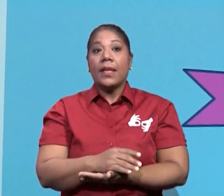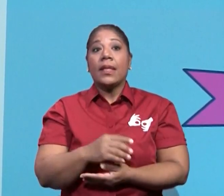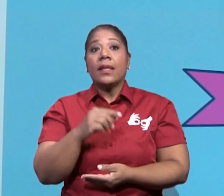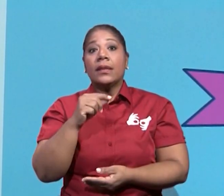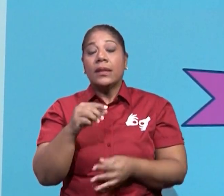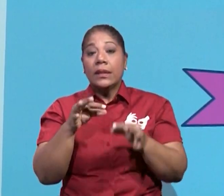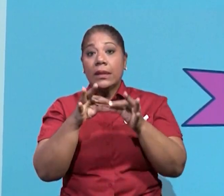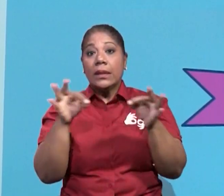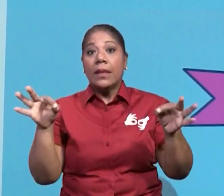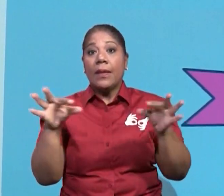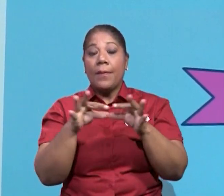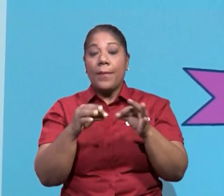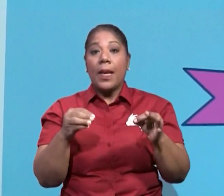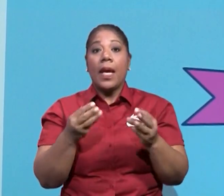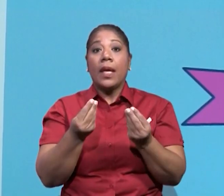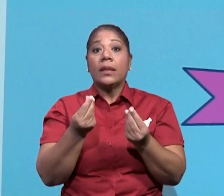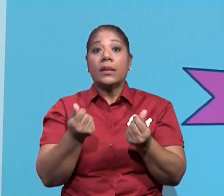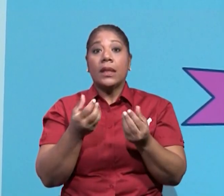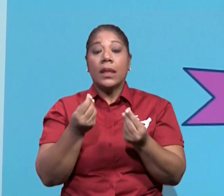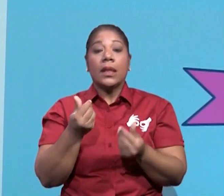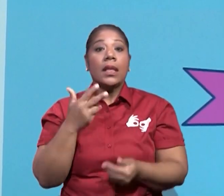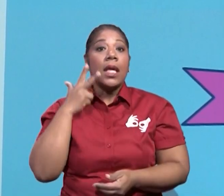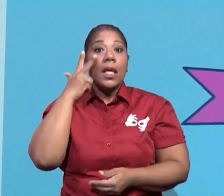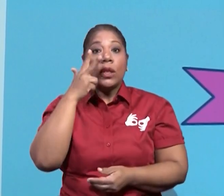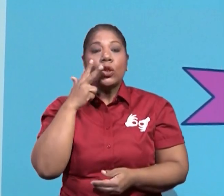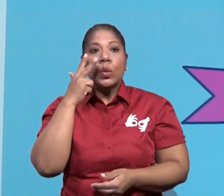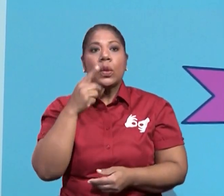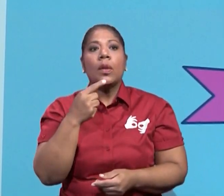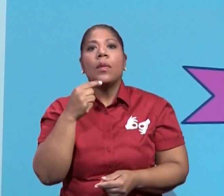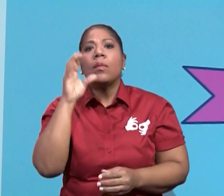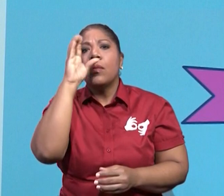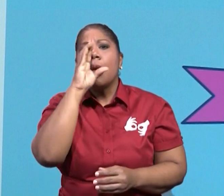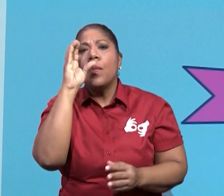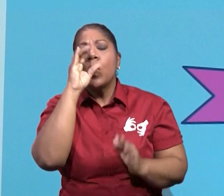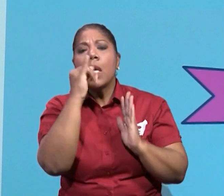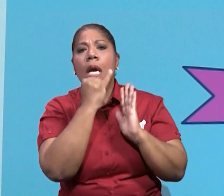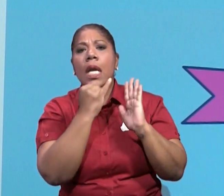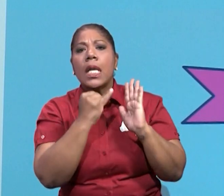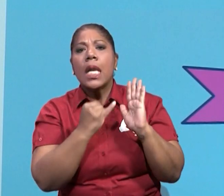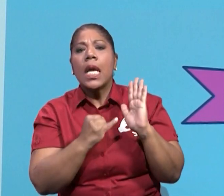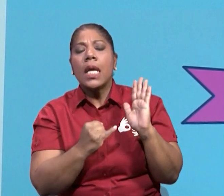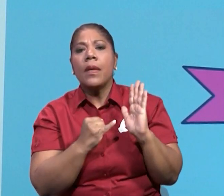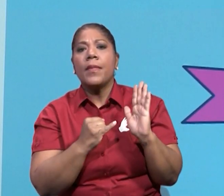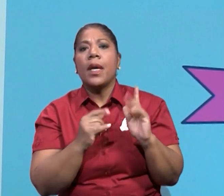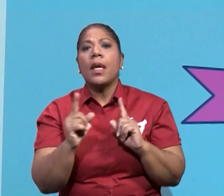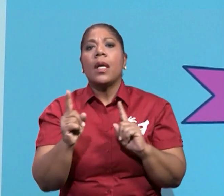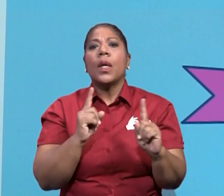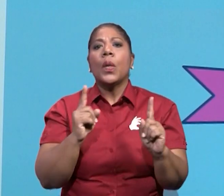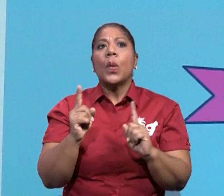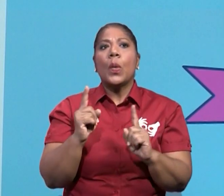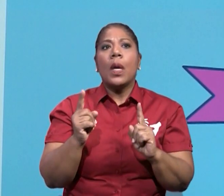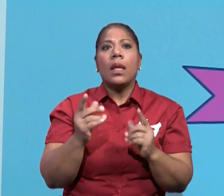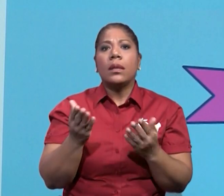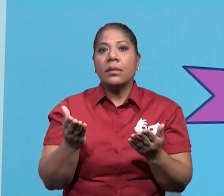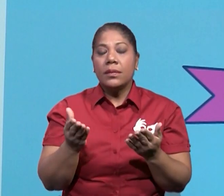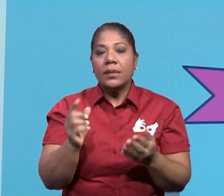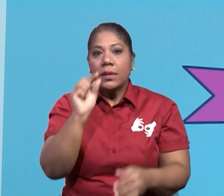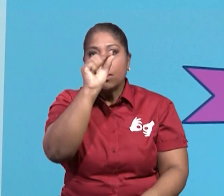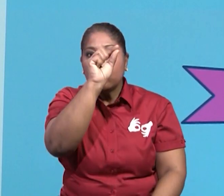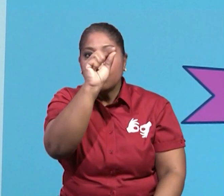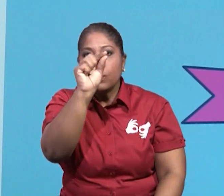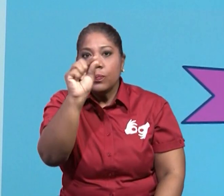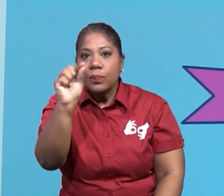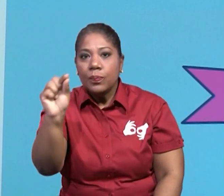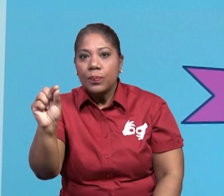y barro. El niño va a buscar la imagen que tiene paja y barro y va